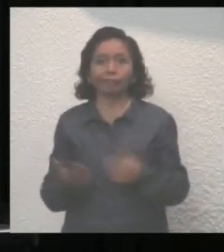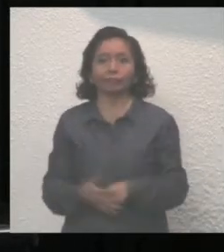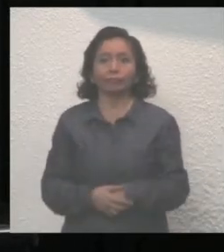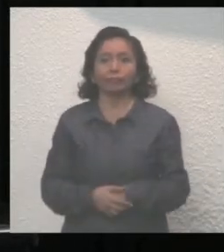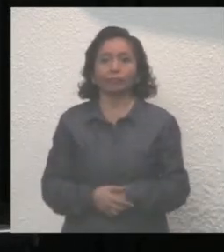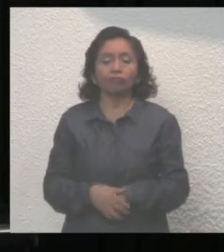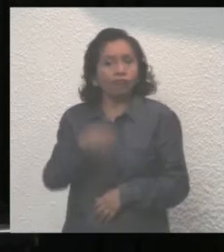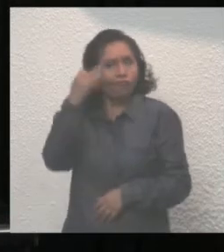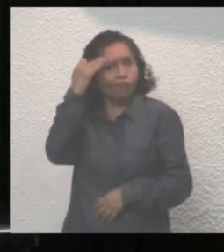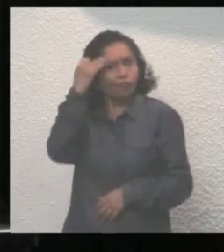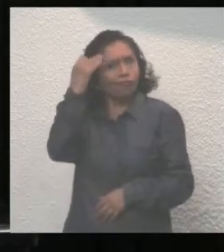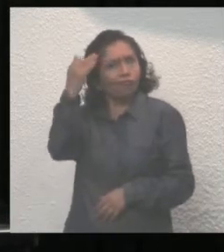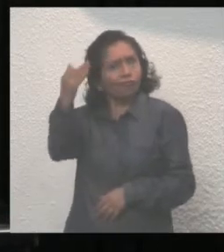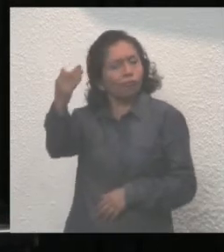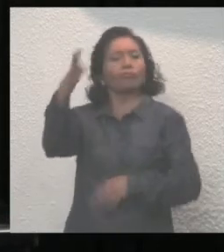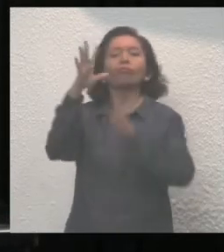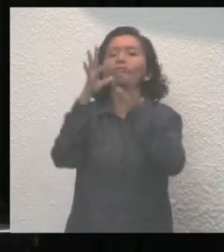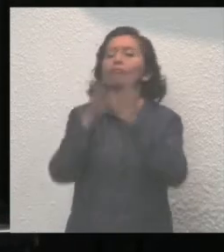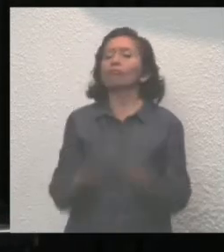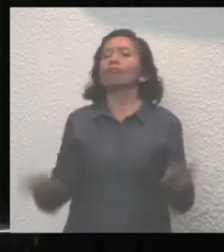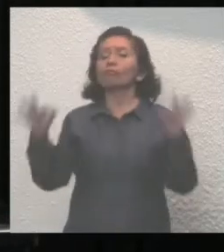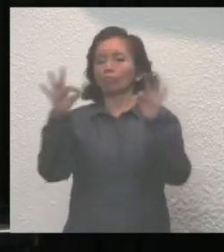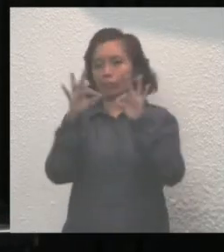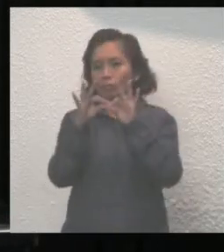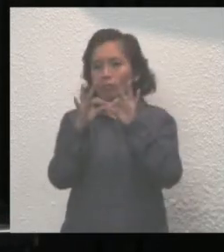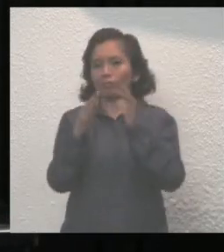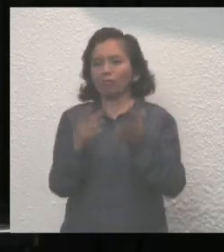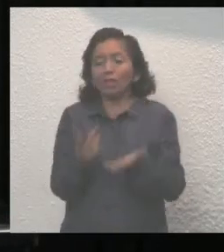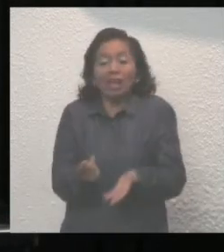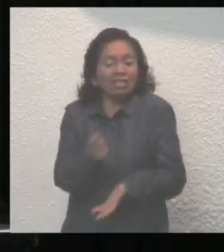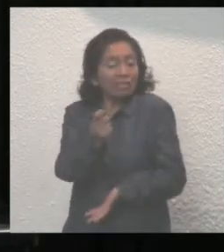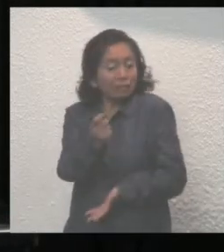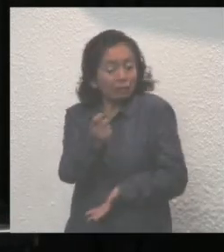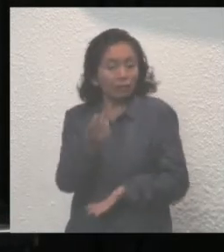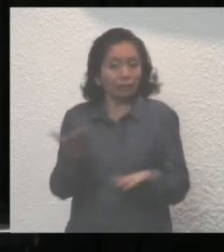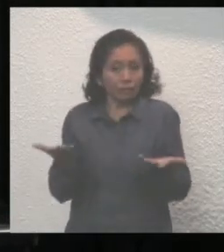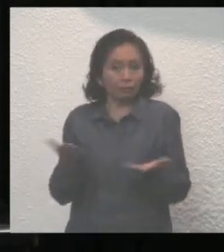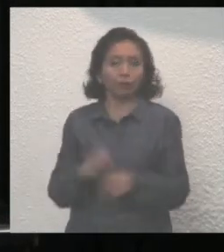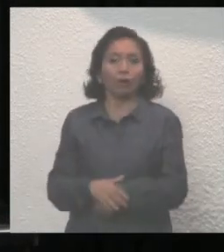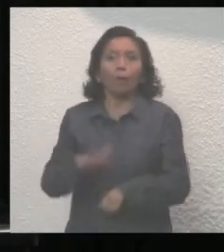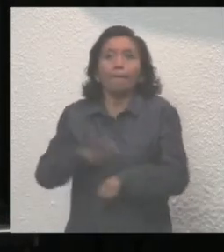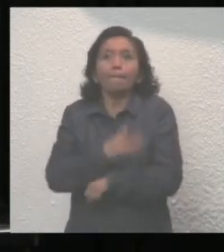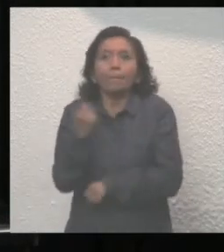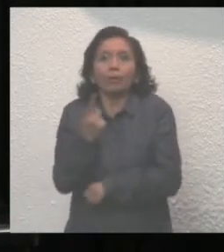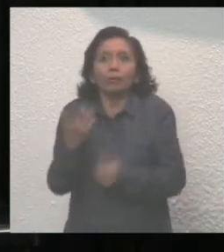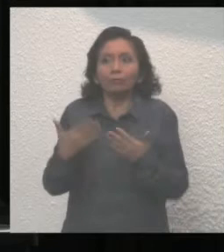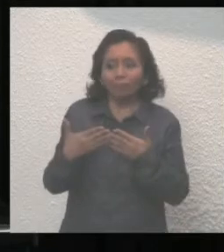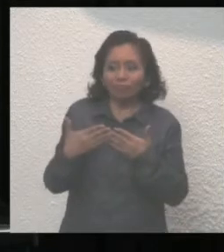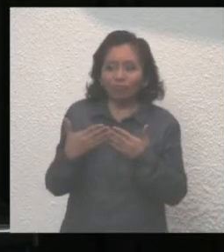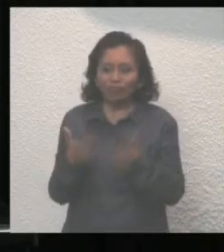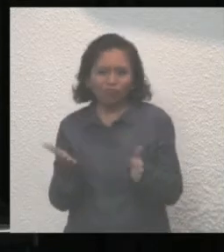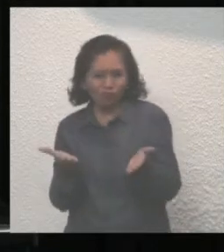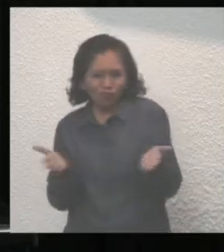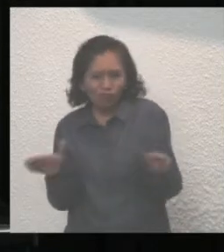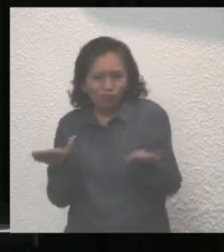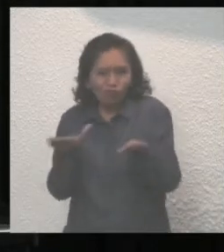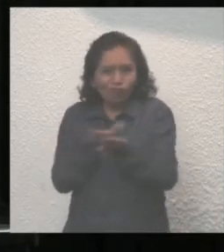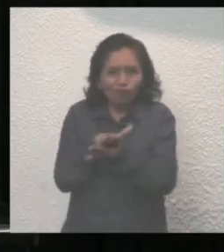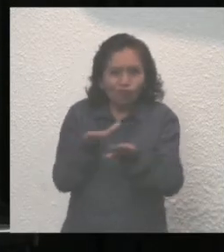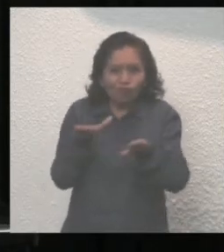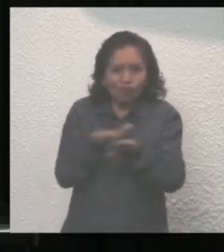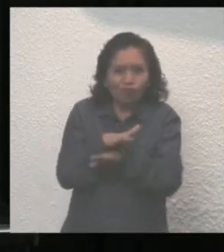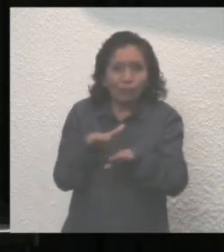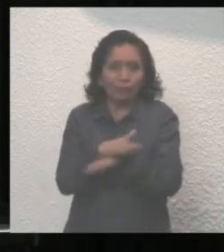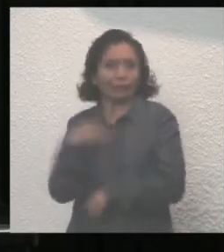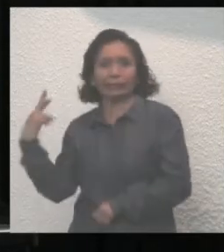un tiempo trascendente y de mucho significado. Porque estamos migrando con una velocidad